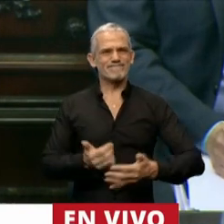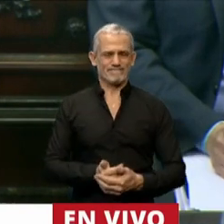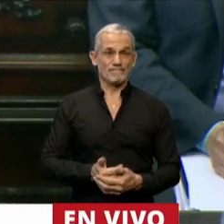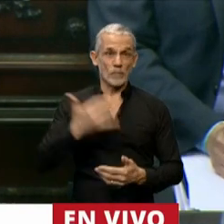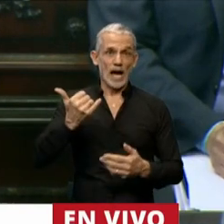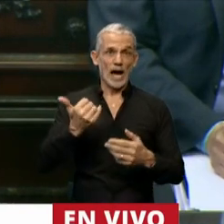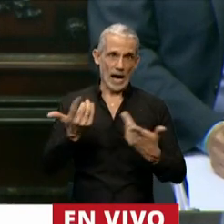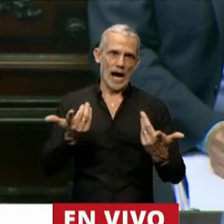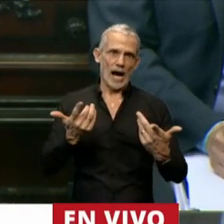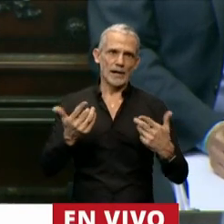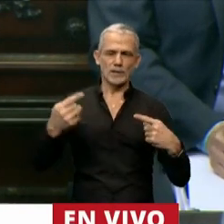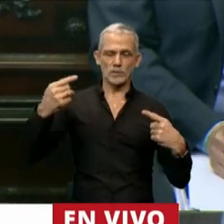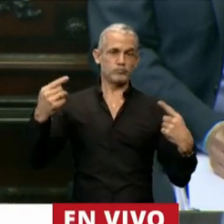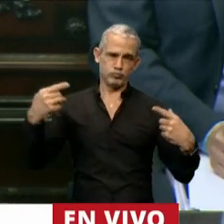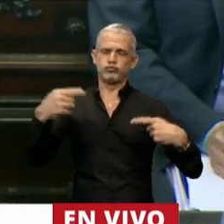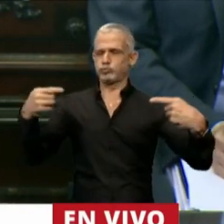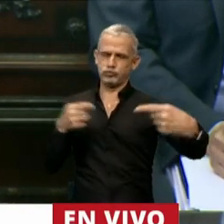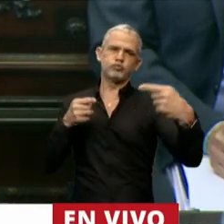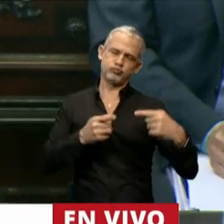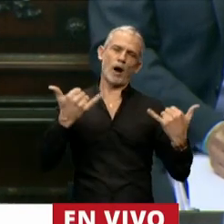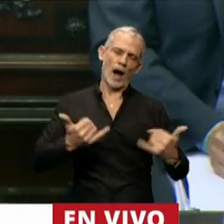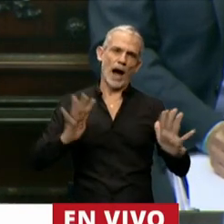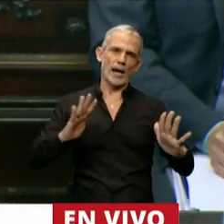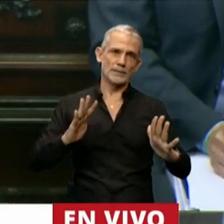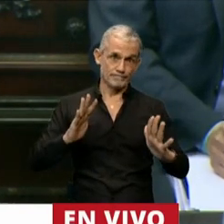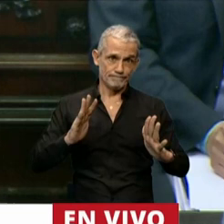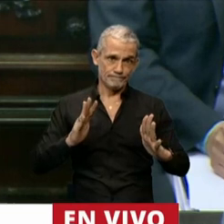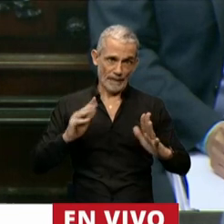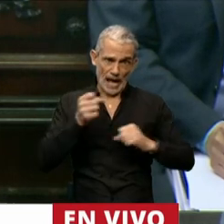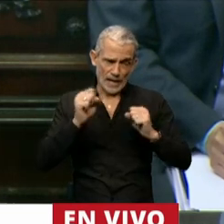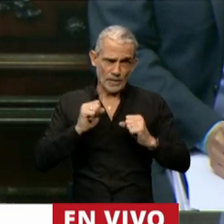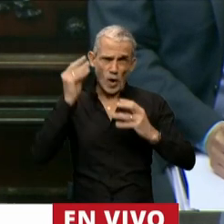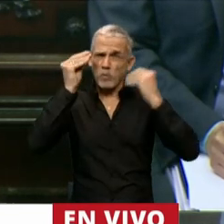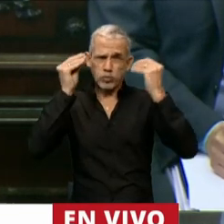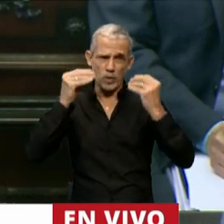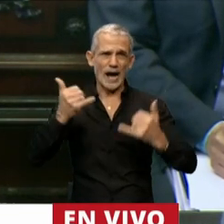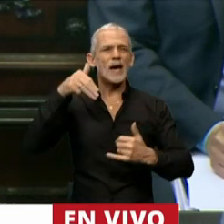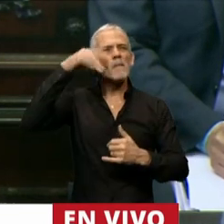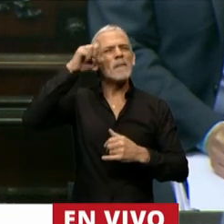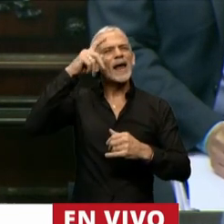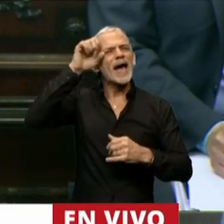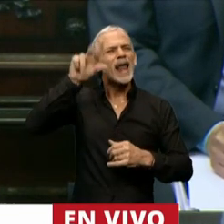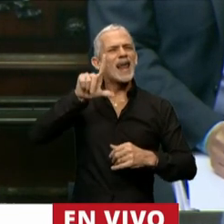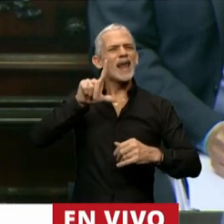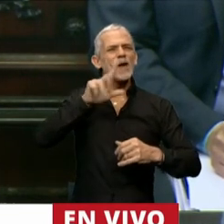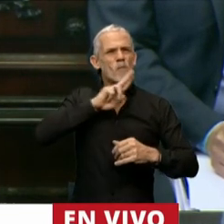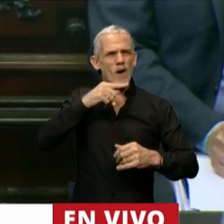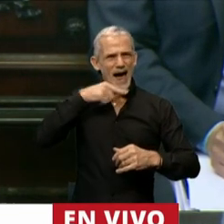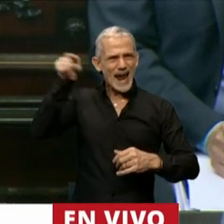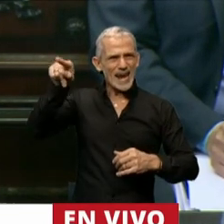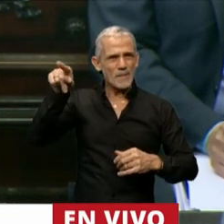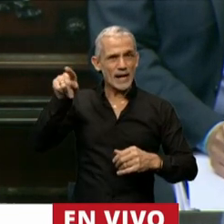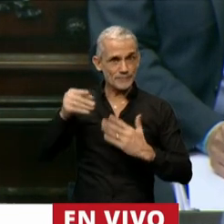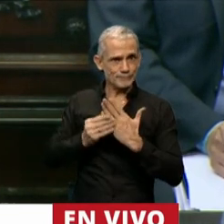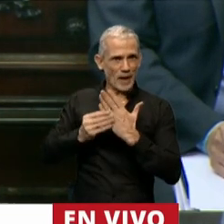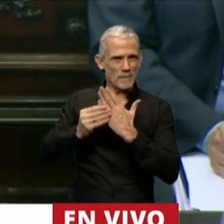Hay fricciones en nuestra sociedad que nos tienen que inquietar. Esto lo dijo Angela Merkel, la